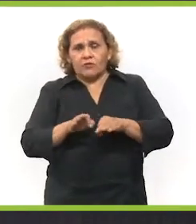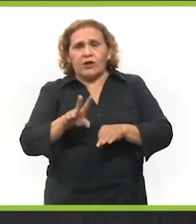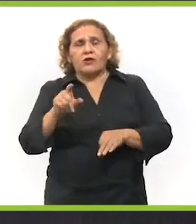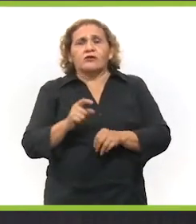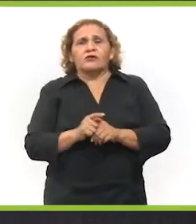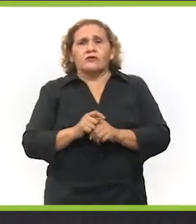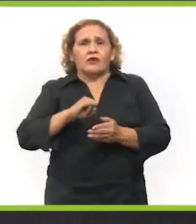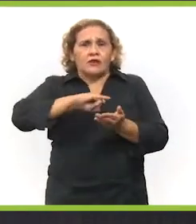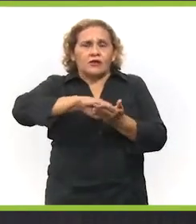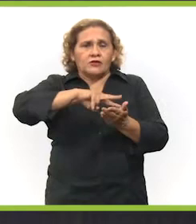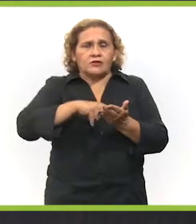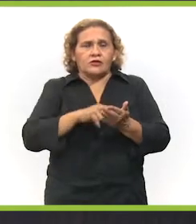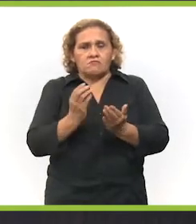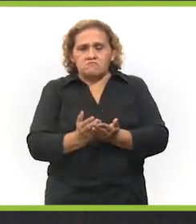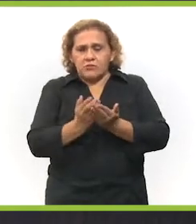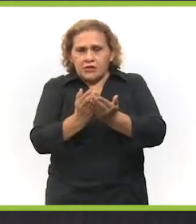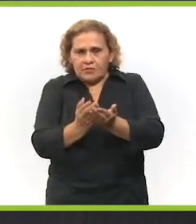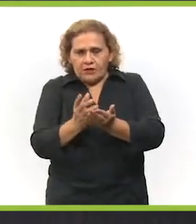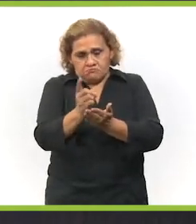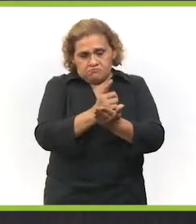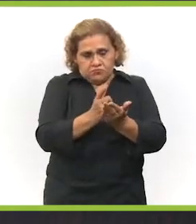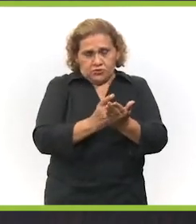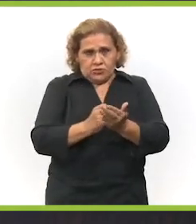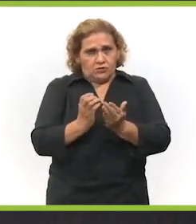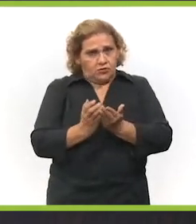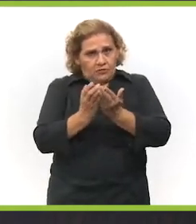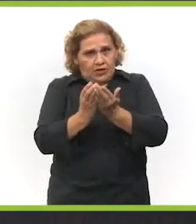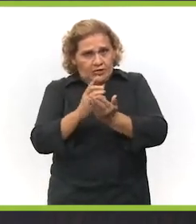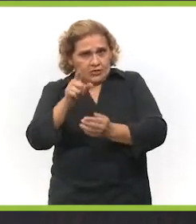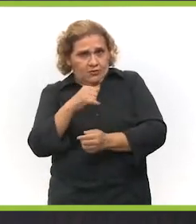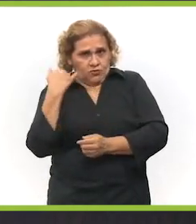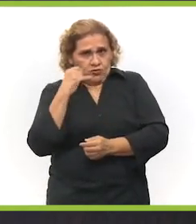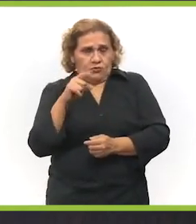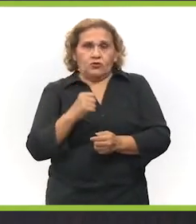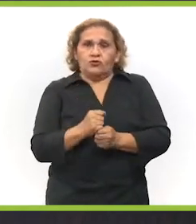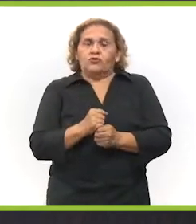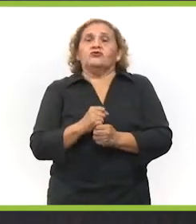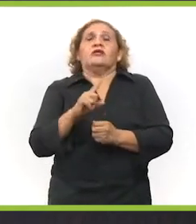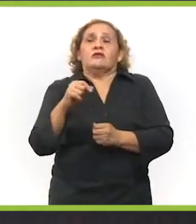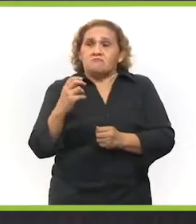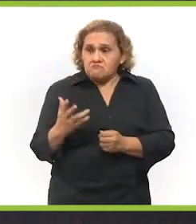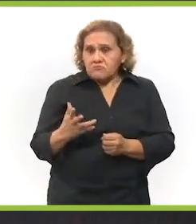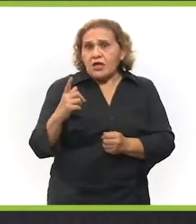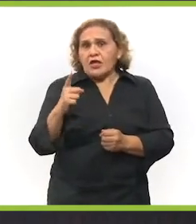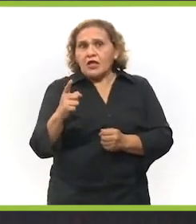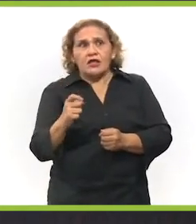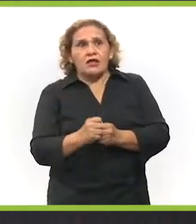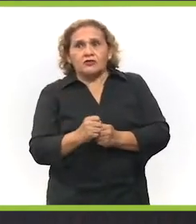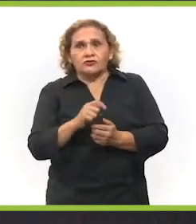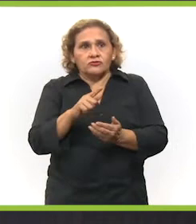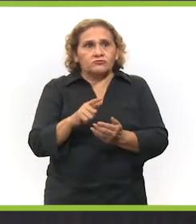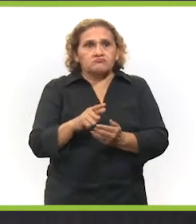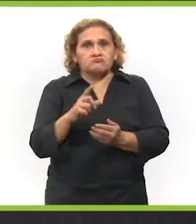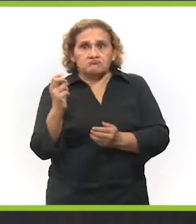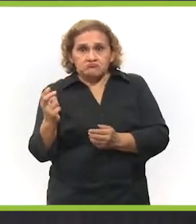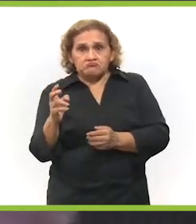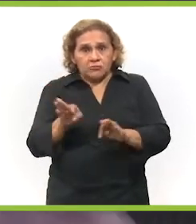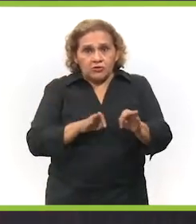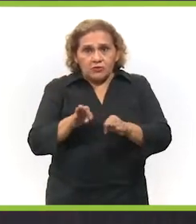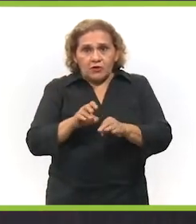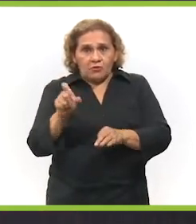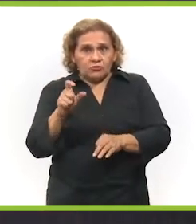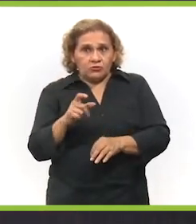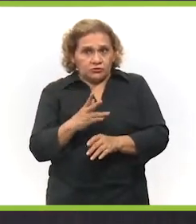estos oficios, para que puedan aprender de ingeniería naval, de diseño naval, etcétera, y seamos nosotros los yucatecos los que aprovechemos esas